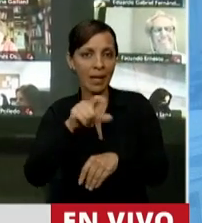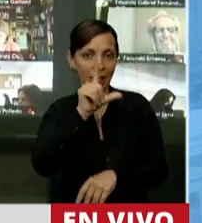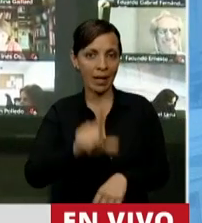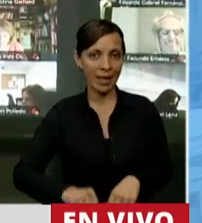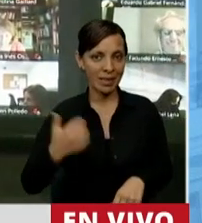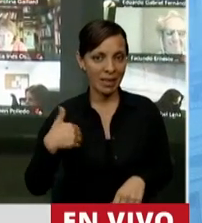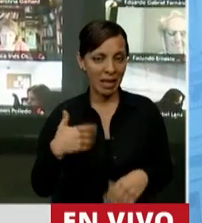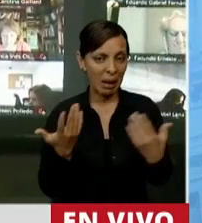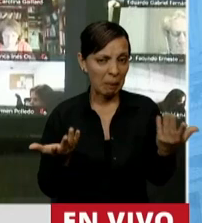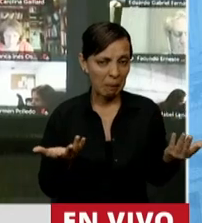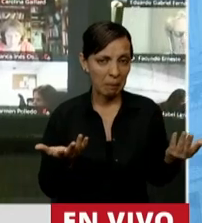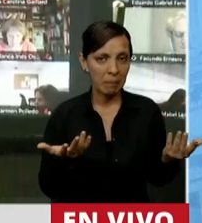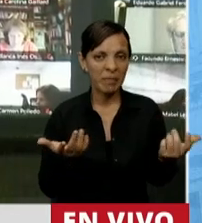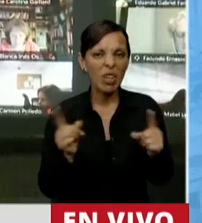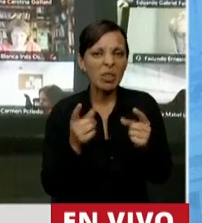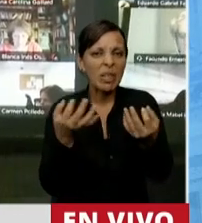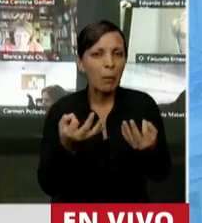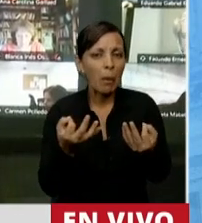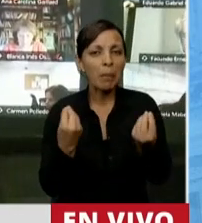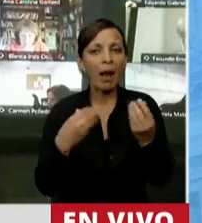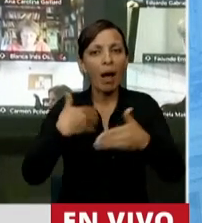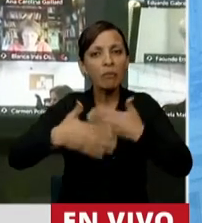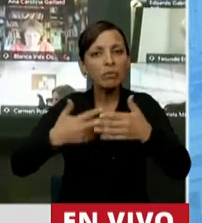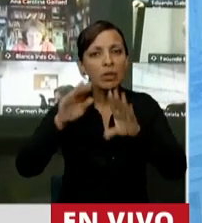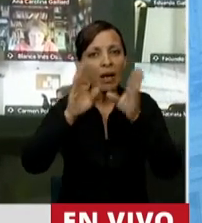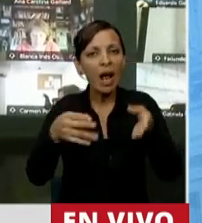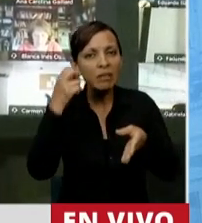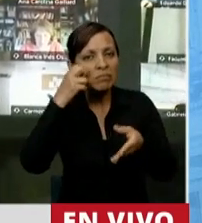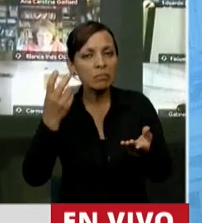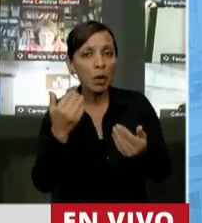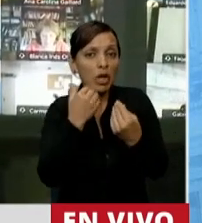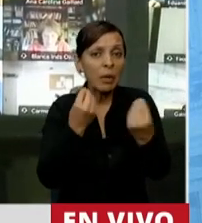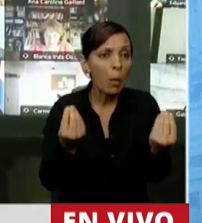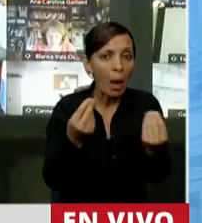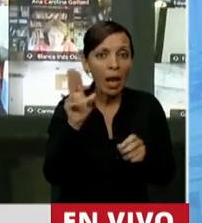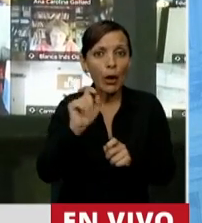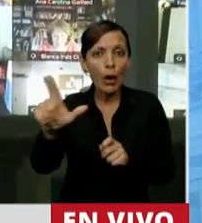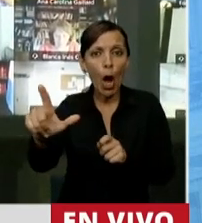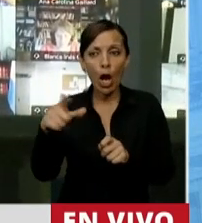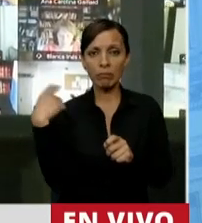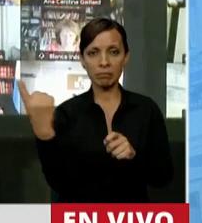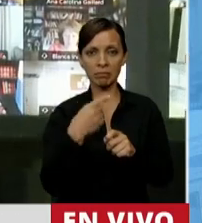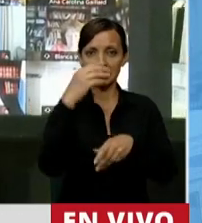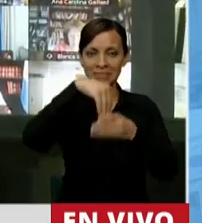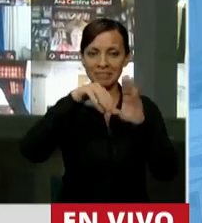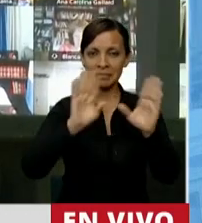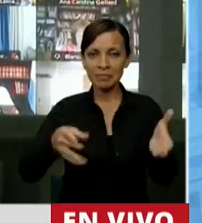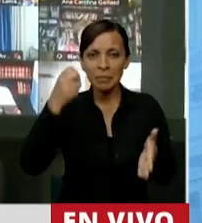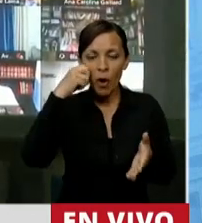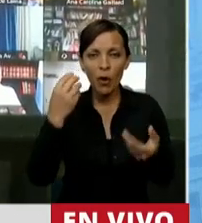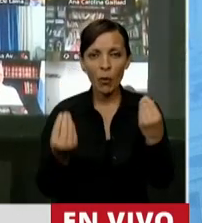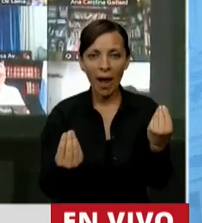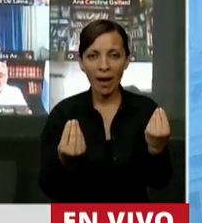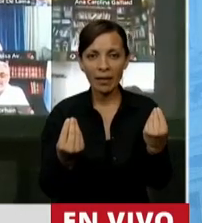no le hacen bien al funcionamiento porque no sabemos cuál es el rol que tenemos en el Congreso de la Nación